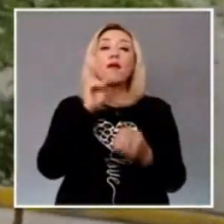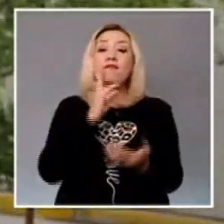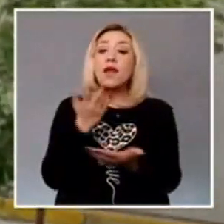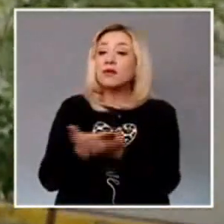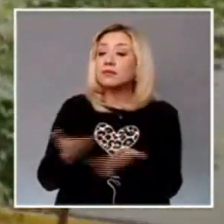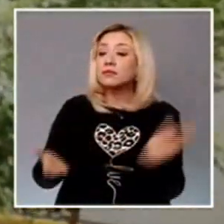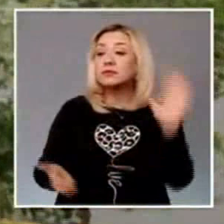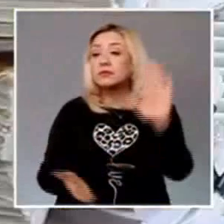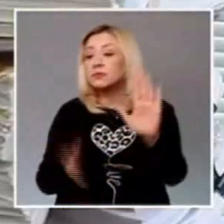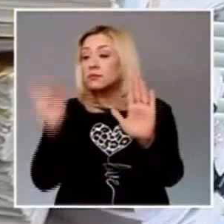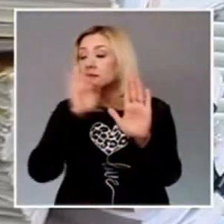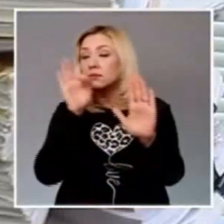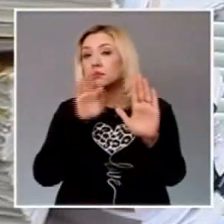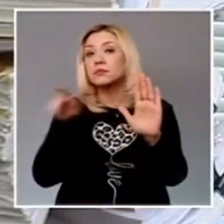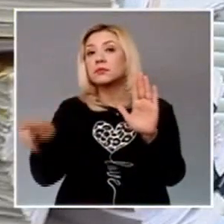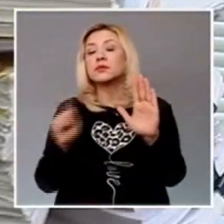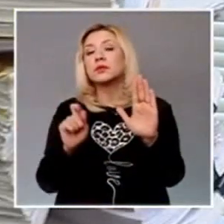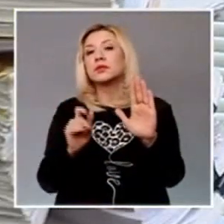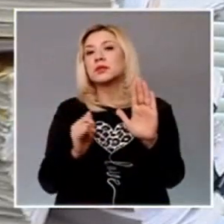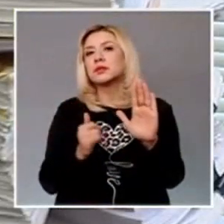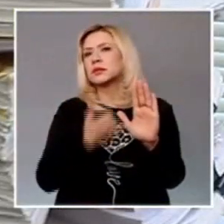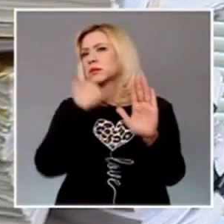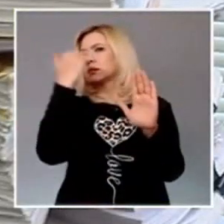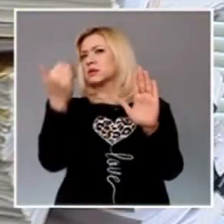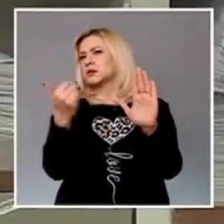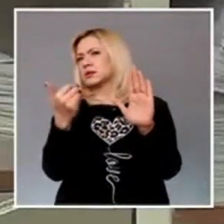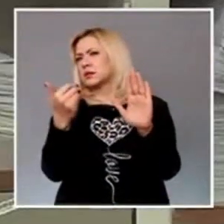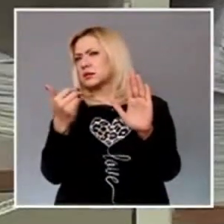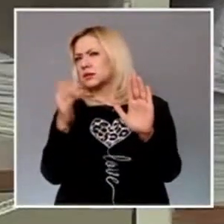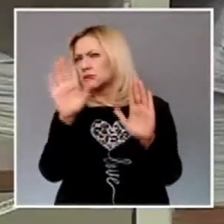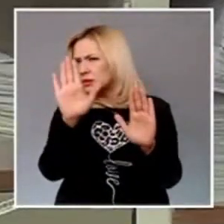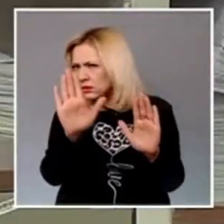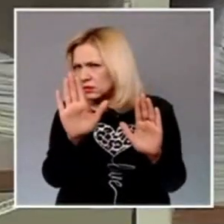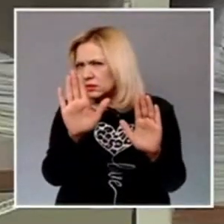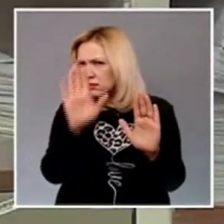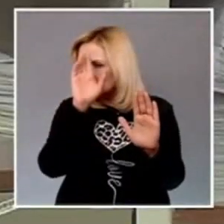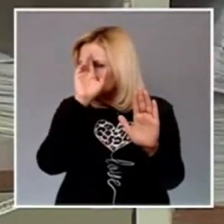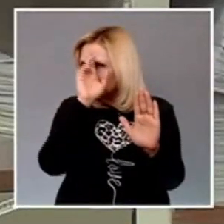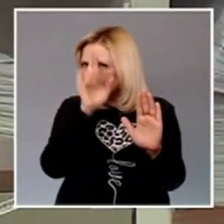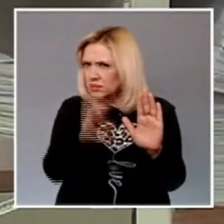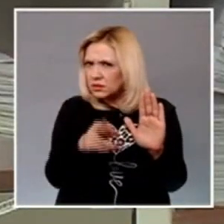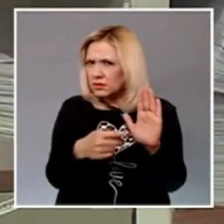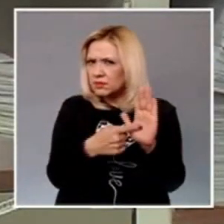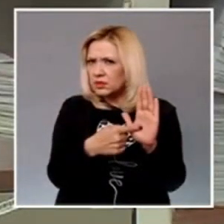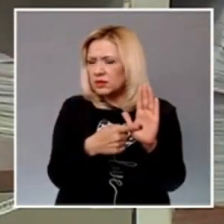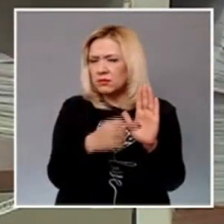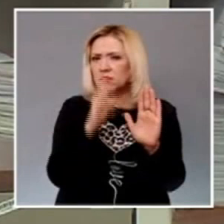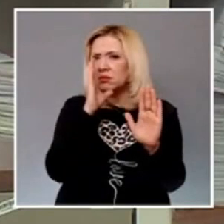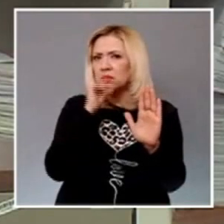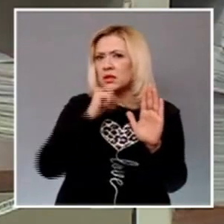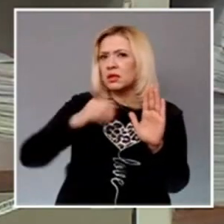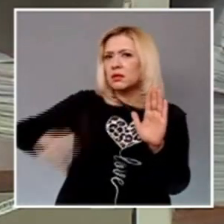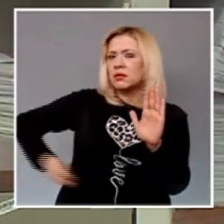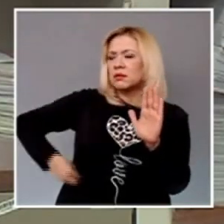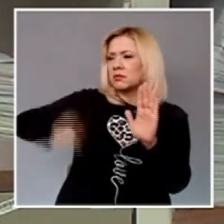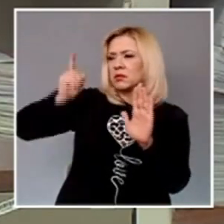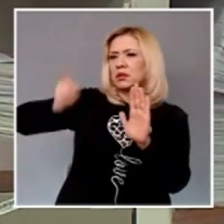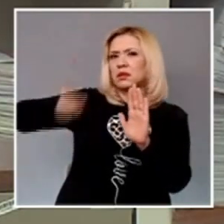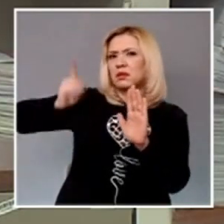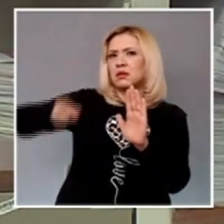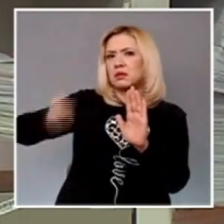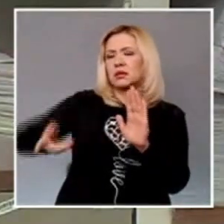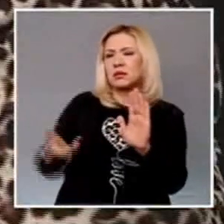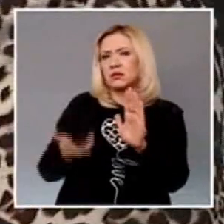un error de prohibición invencible, lo que implica atender como causa de inculpabilidad respecto de la licitud de la conducta cuando